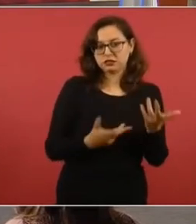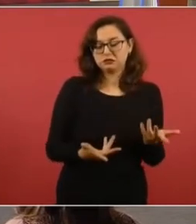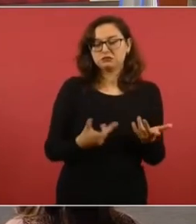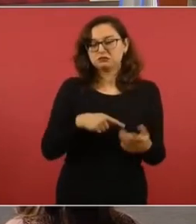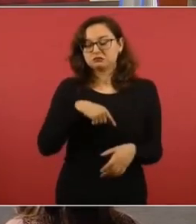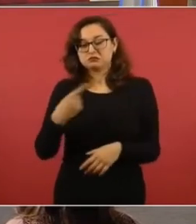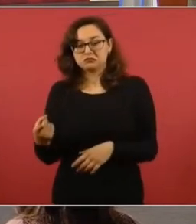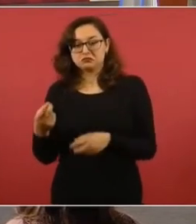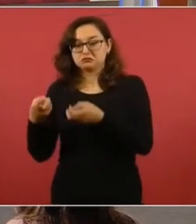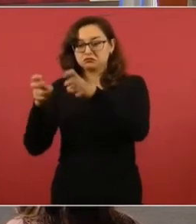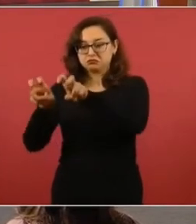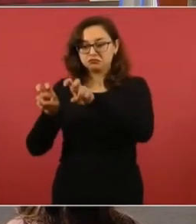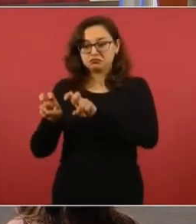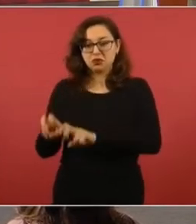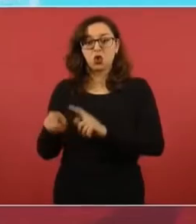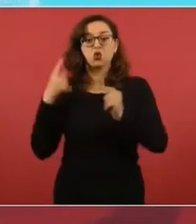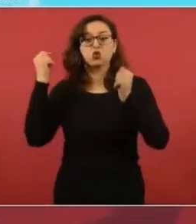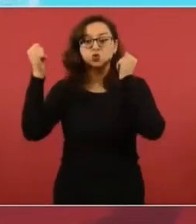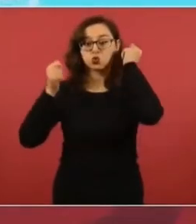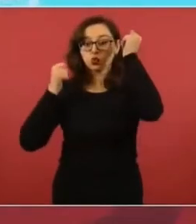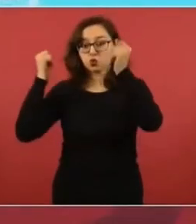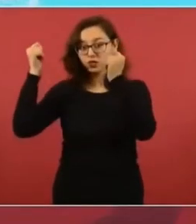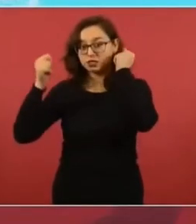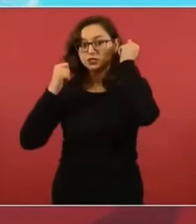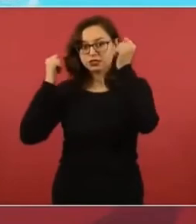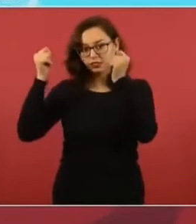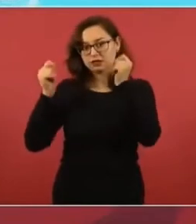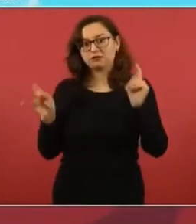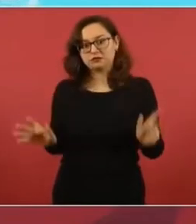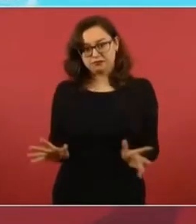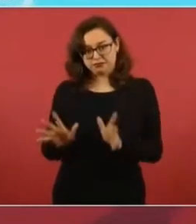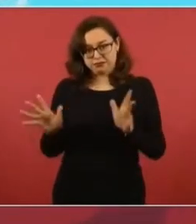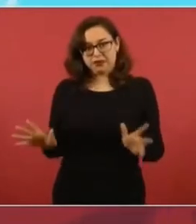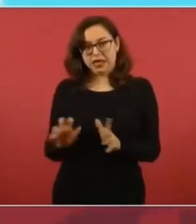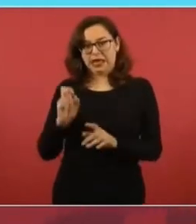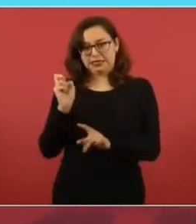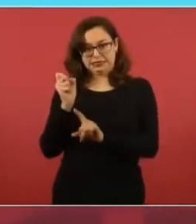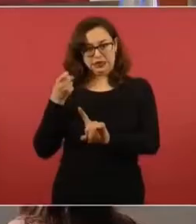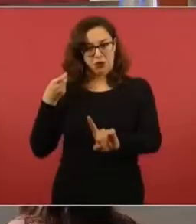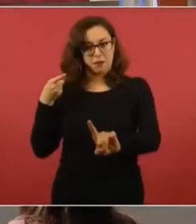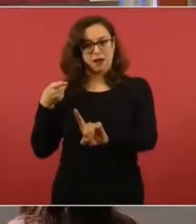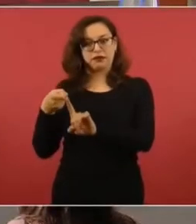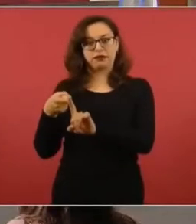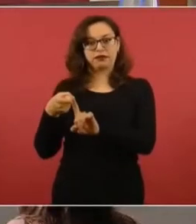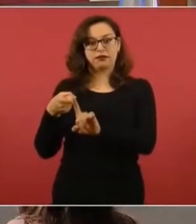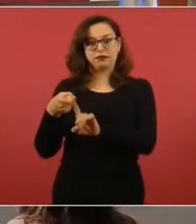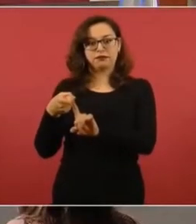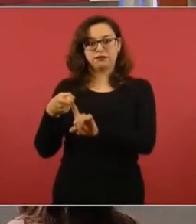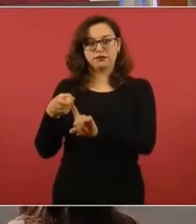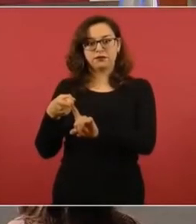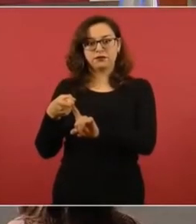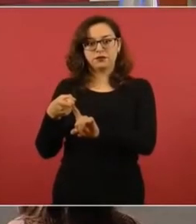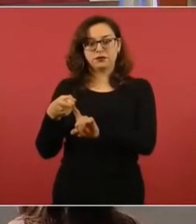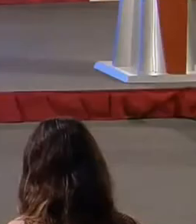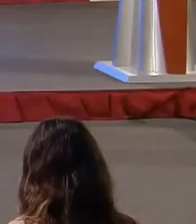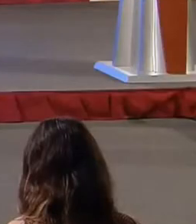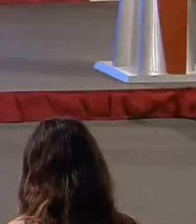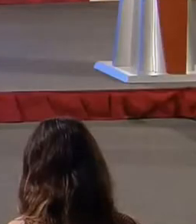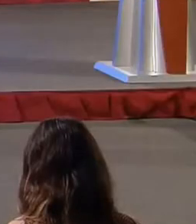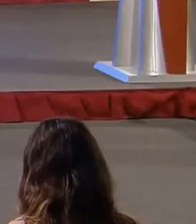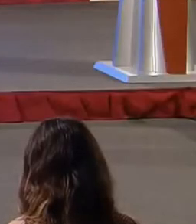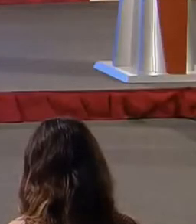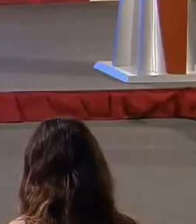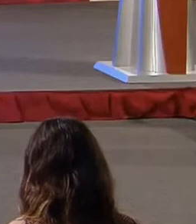turística, porque ese es el propósito. Esta región es